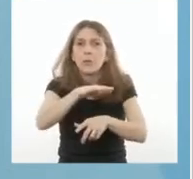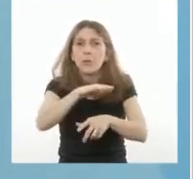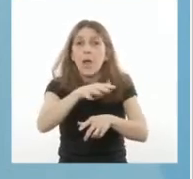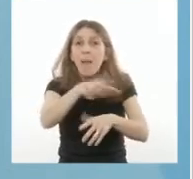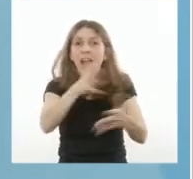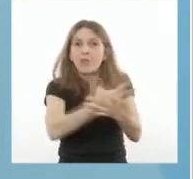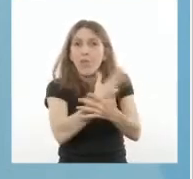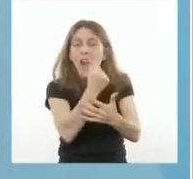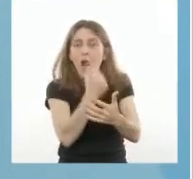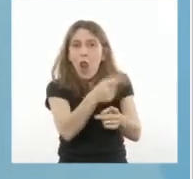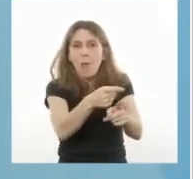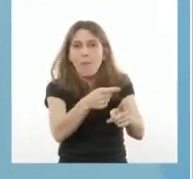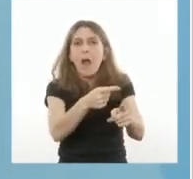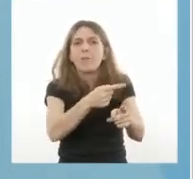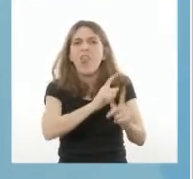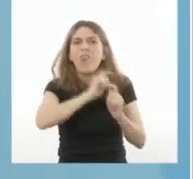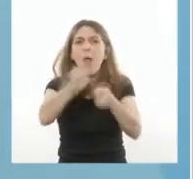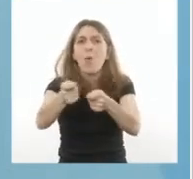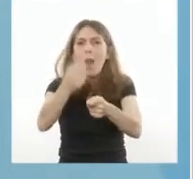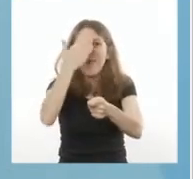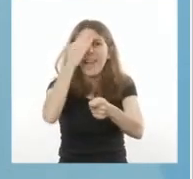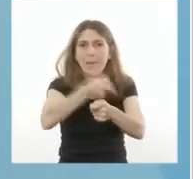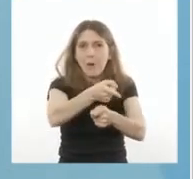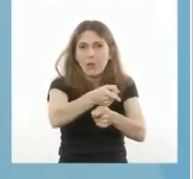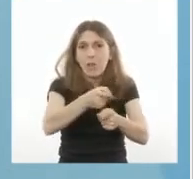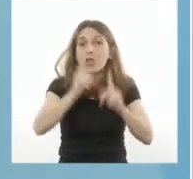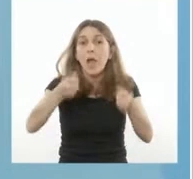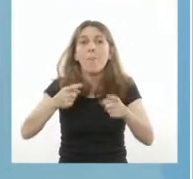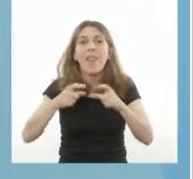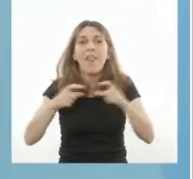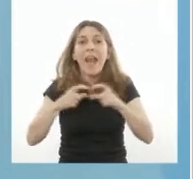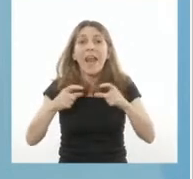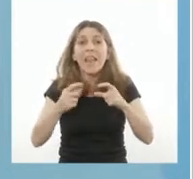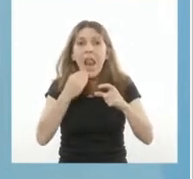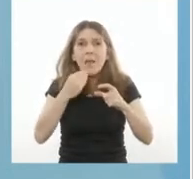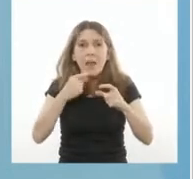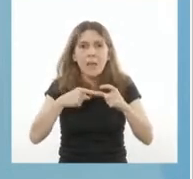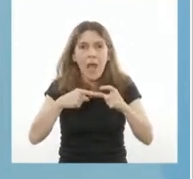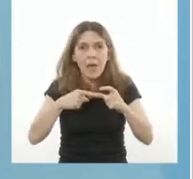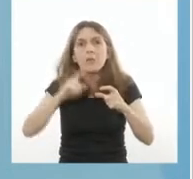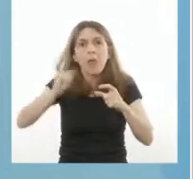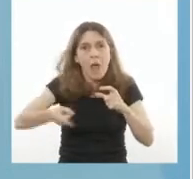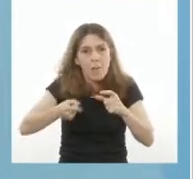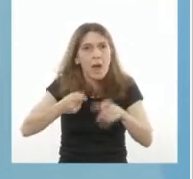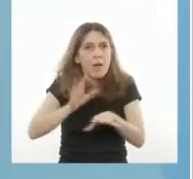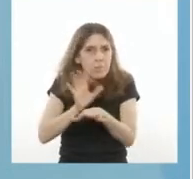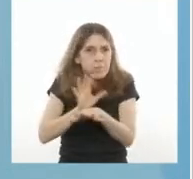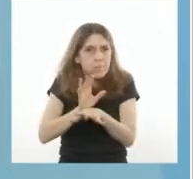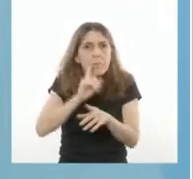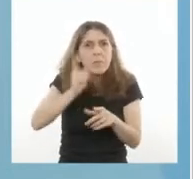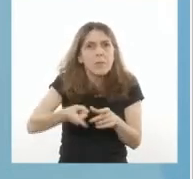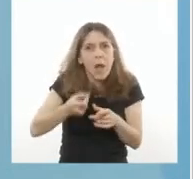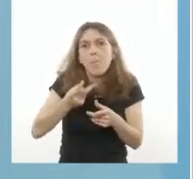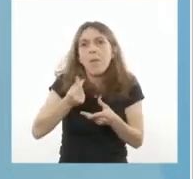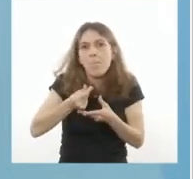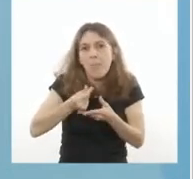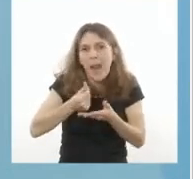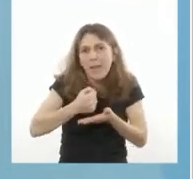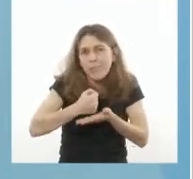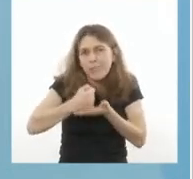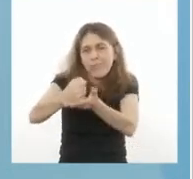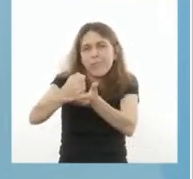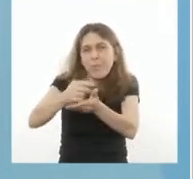Hemos ampliado la cobertura de la tarjeta alimentar y también hemos incrementado desde enero un